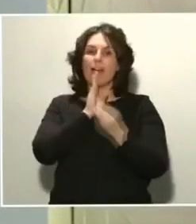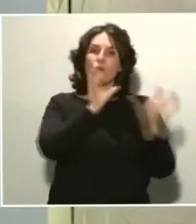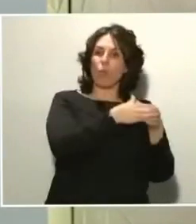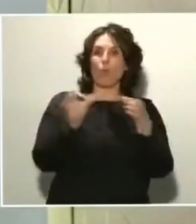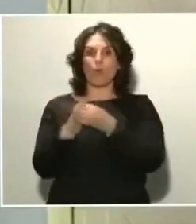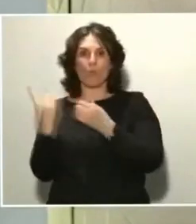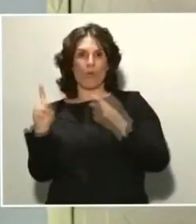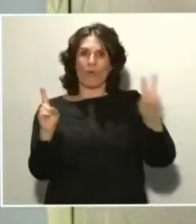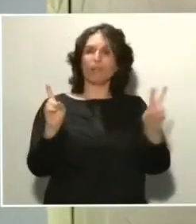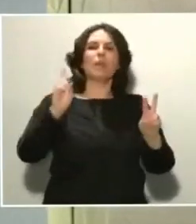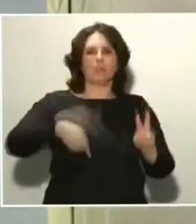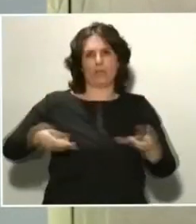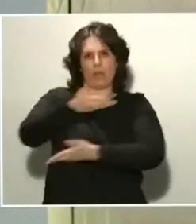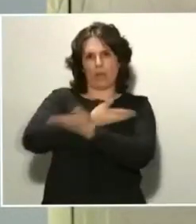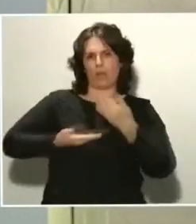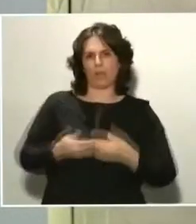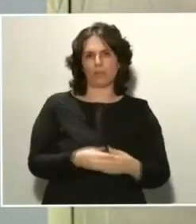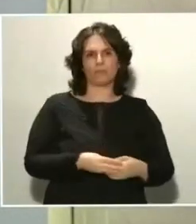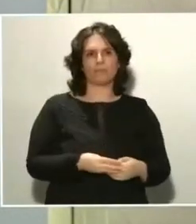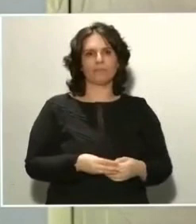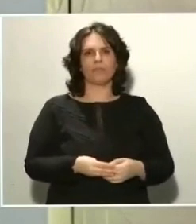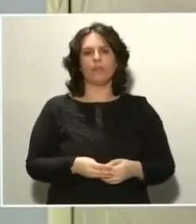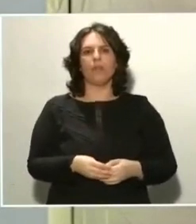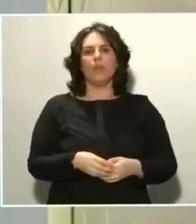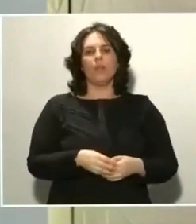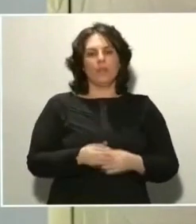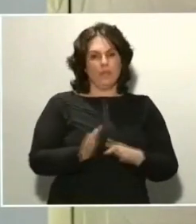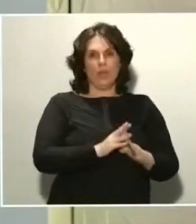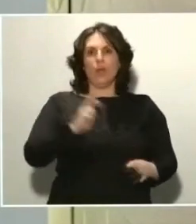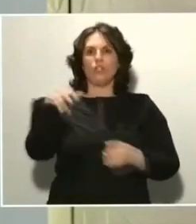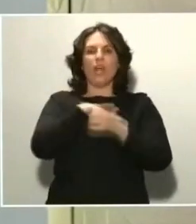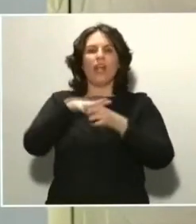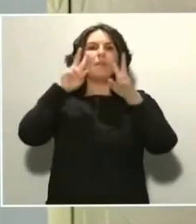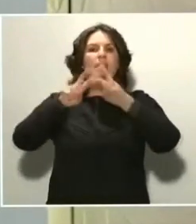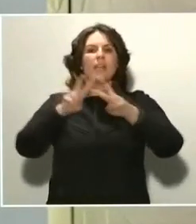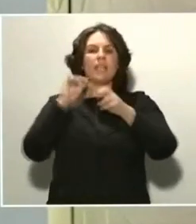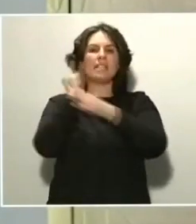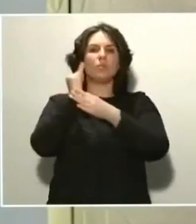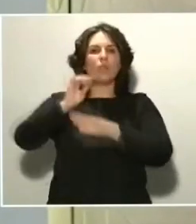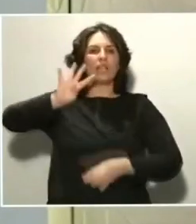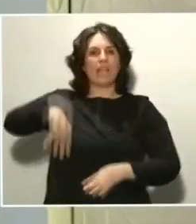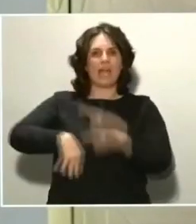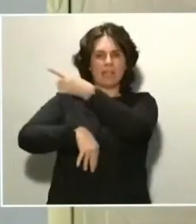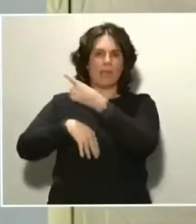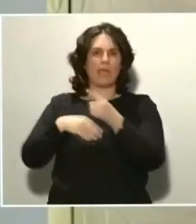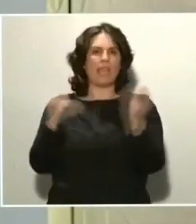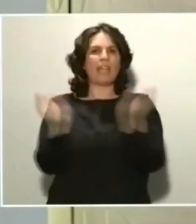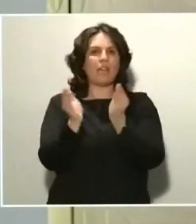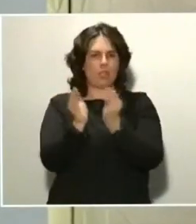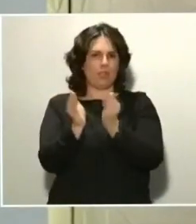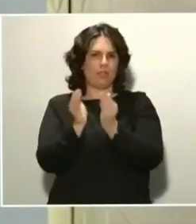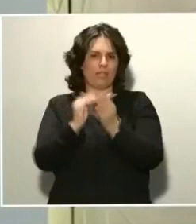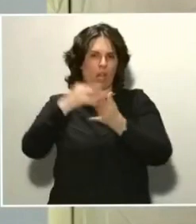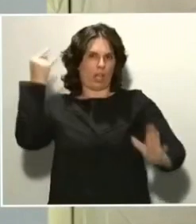lado, en otra área de investigación, el Instituto Catalán de Nanociencia de Nanotecnología, que es mixto con el CSIC,